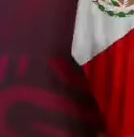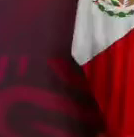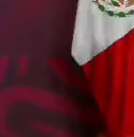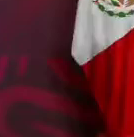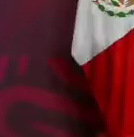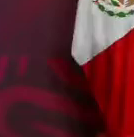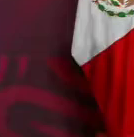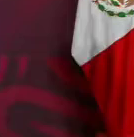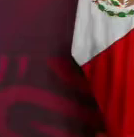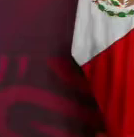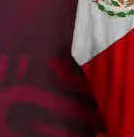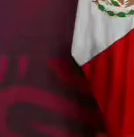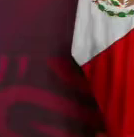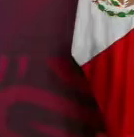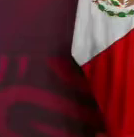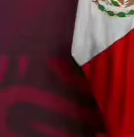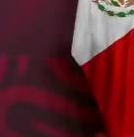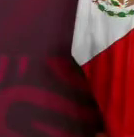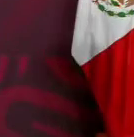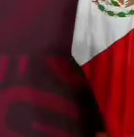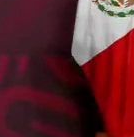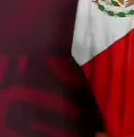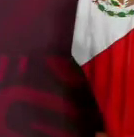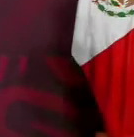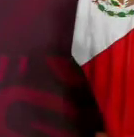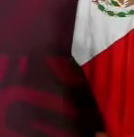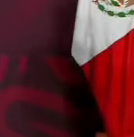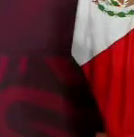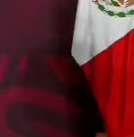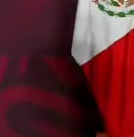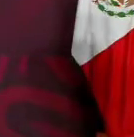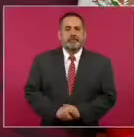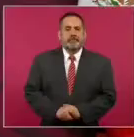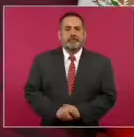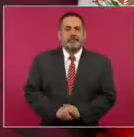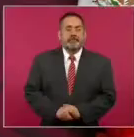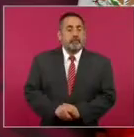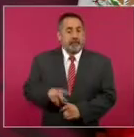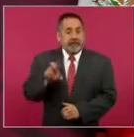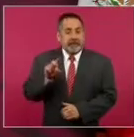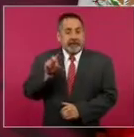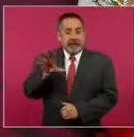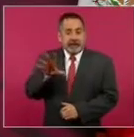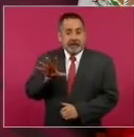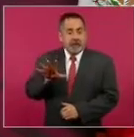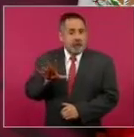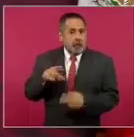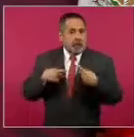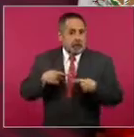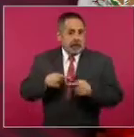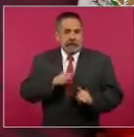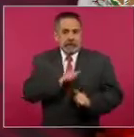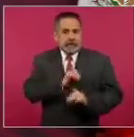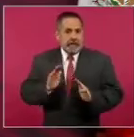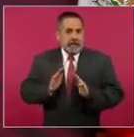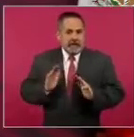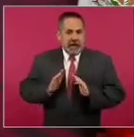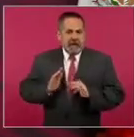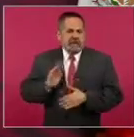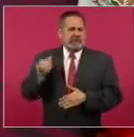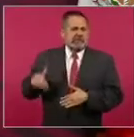lesionados por arma de fuego, a quienes se les está brindando la atención médica en instalaciones hospitalarias,